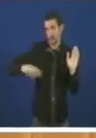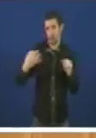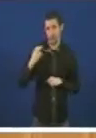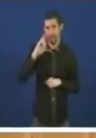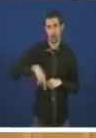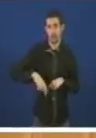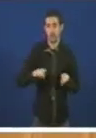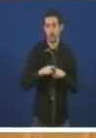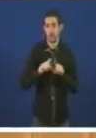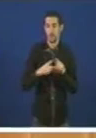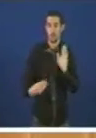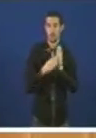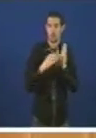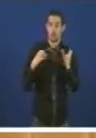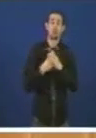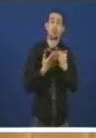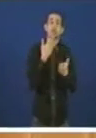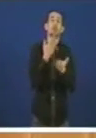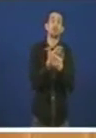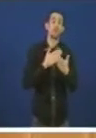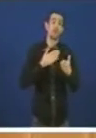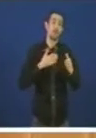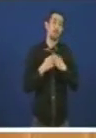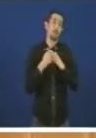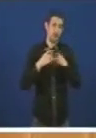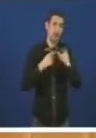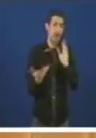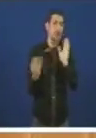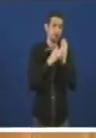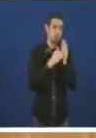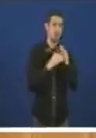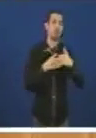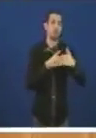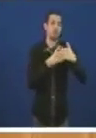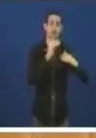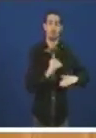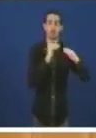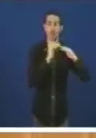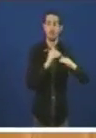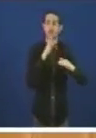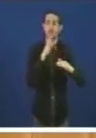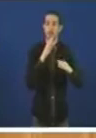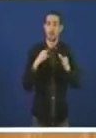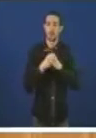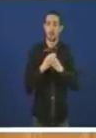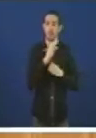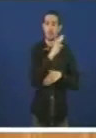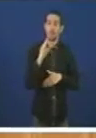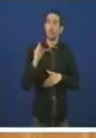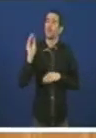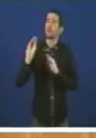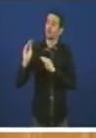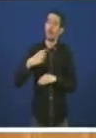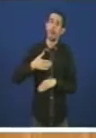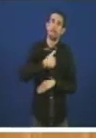Do BNG aparece Porque entón Temos aí un problema Aí que acontece Que o Partido Popular Neste momento Xoga un papel A